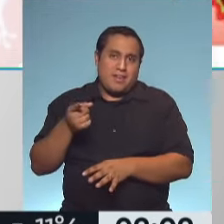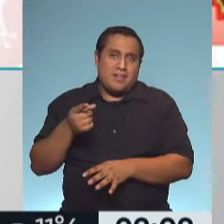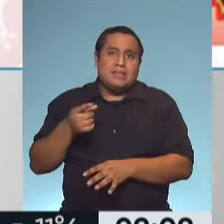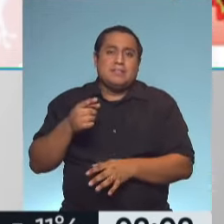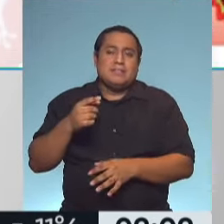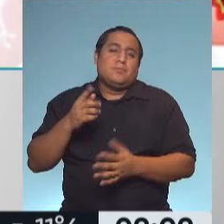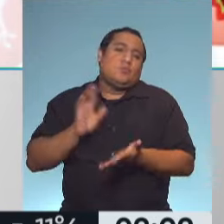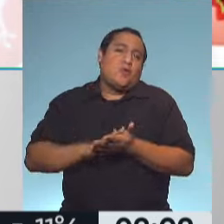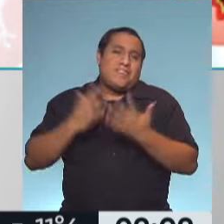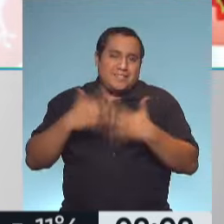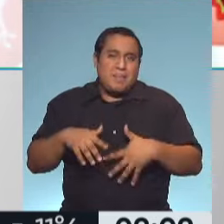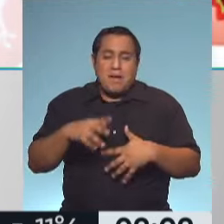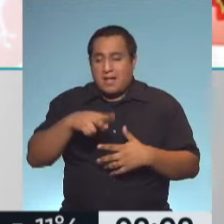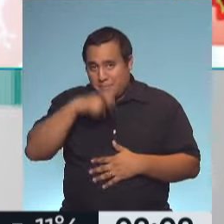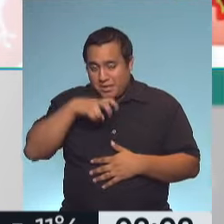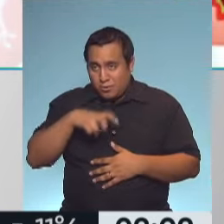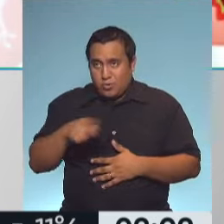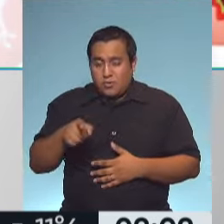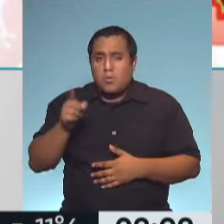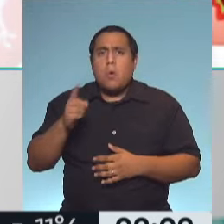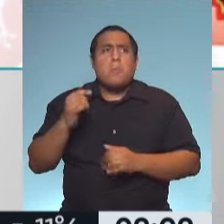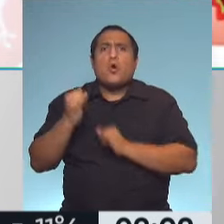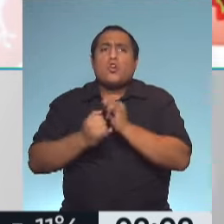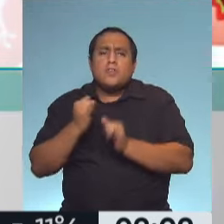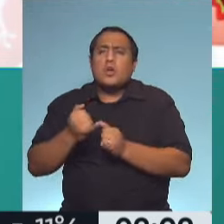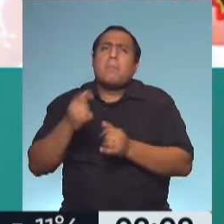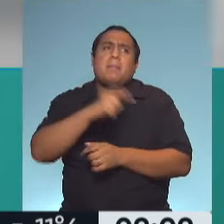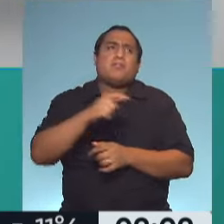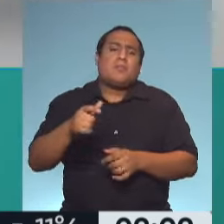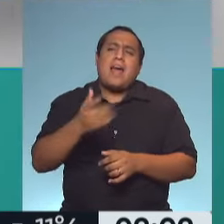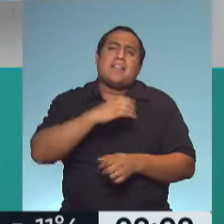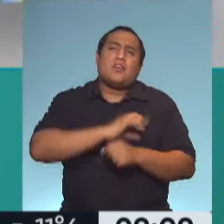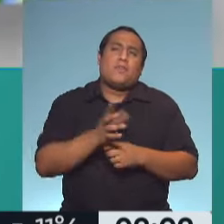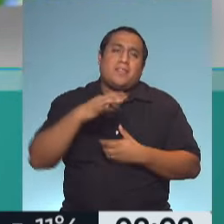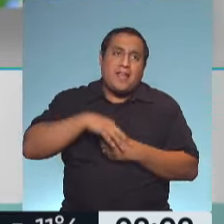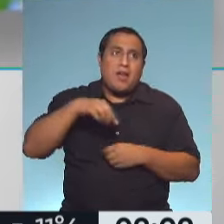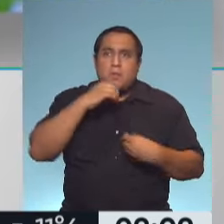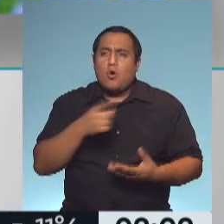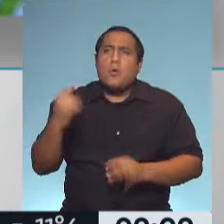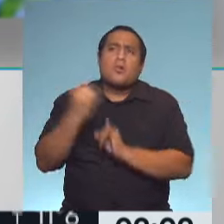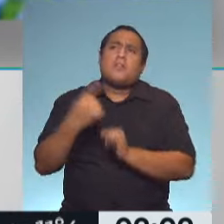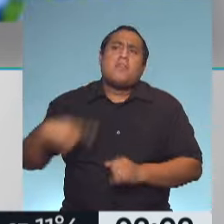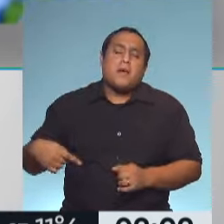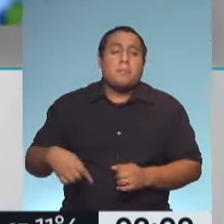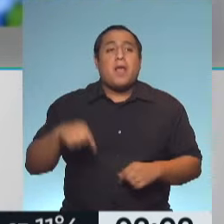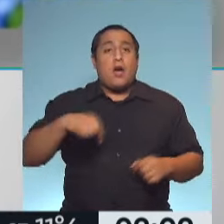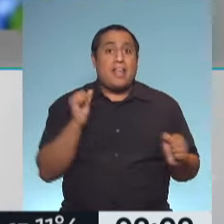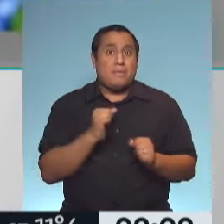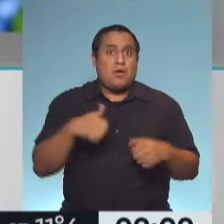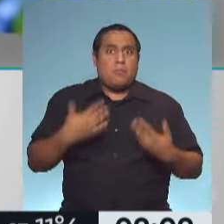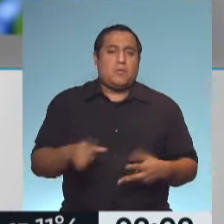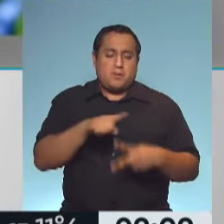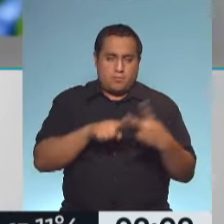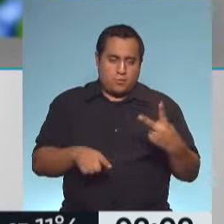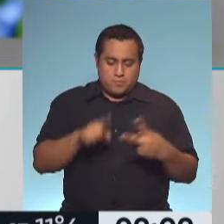ya ha sido COVID positivo? Bueno, fundamental aprovechar ahora que viene el invierno dos cosas importantes. Entonces,